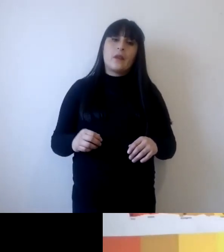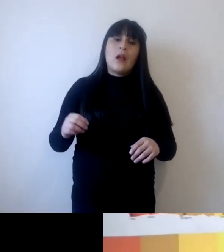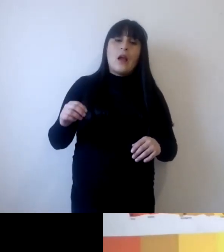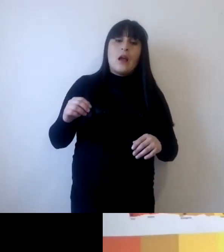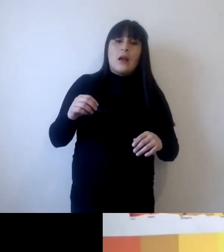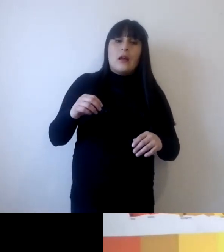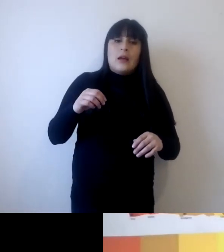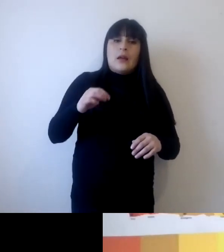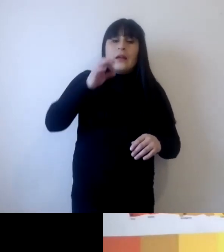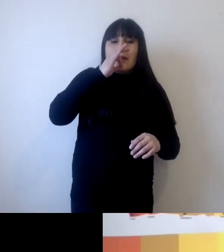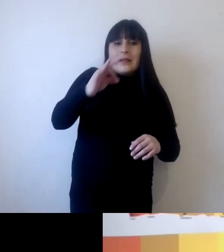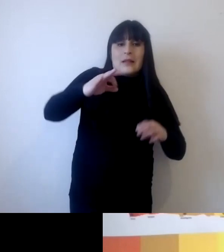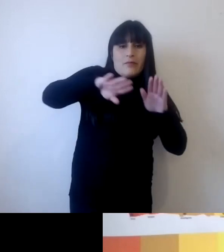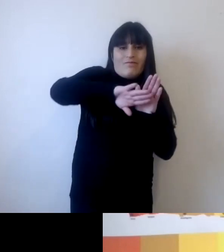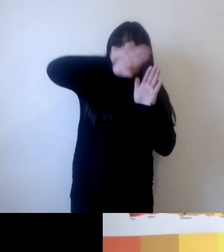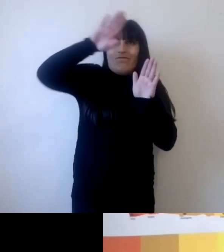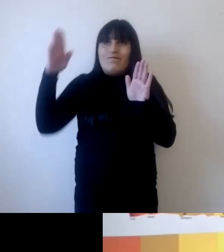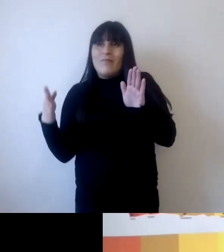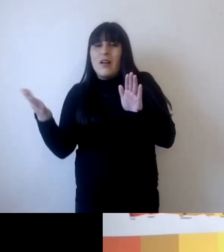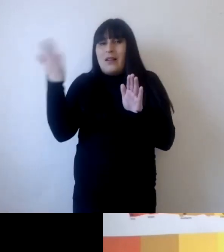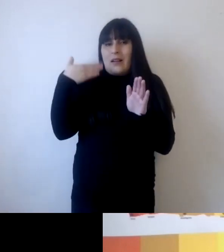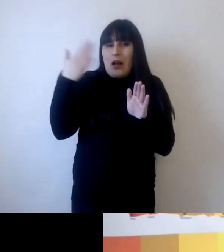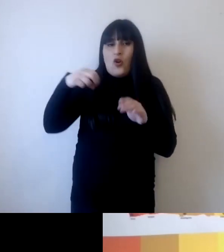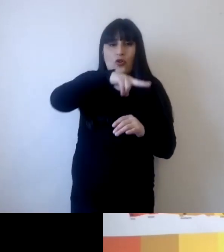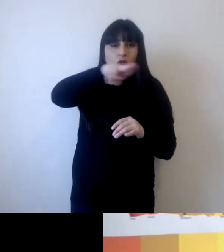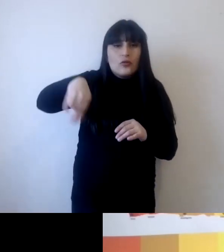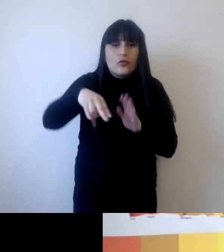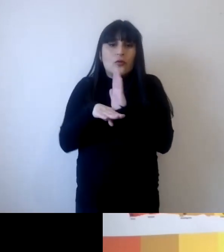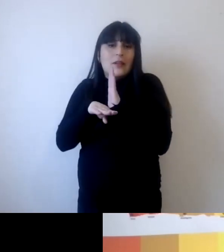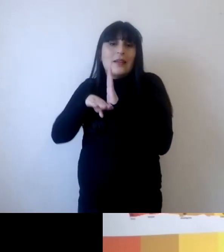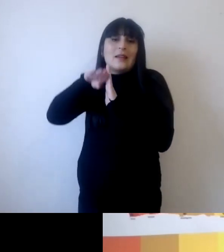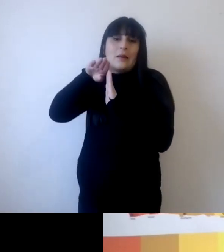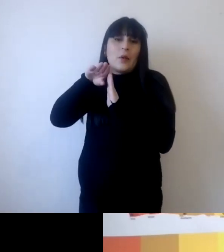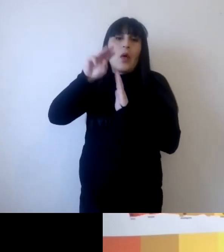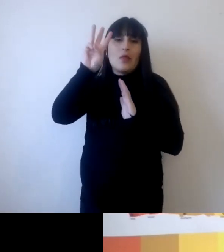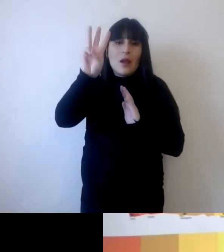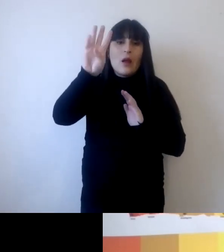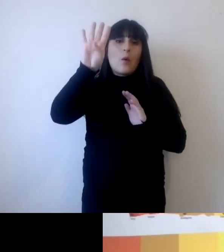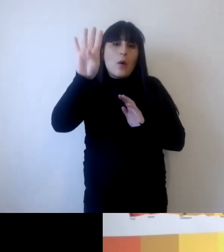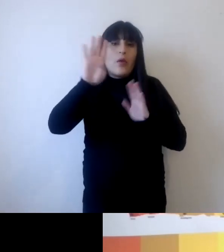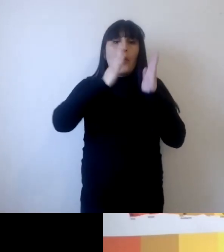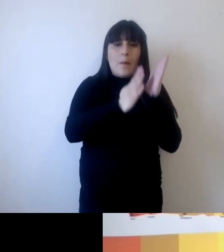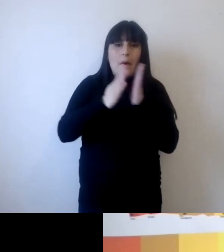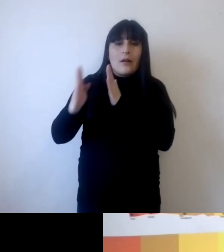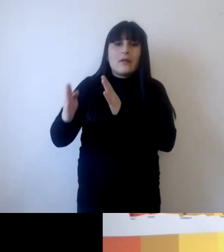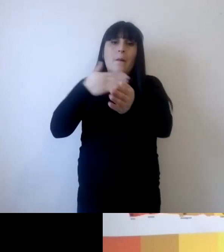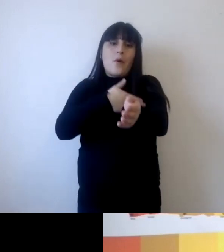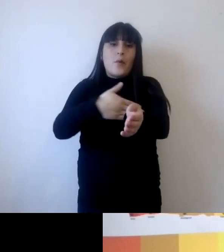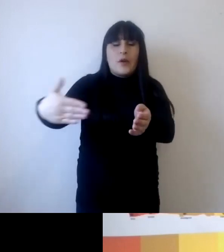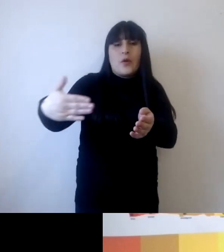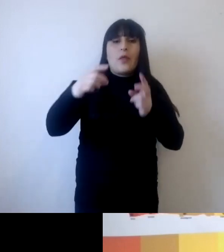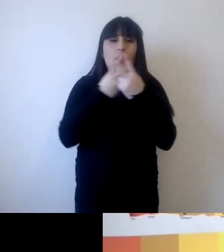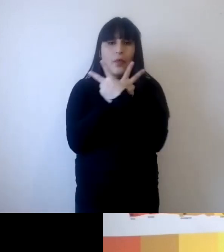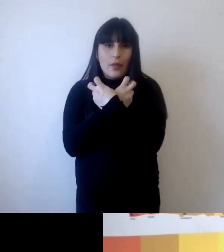año incrementamos una proporción en términos de 3-4 partes por millón de gases de efecto invernadero